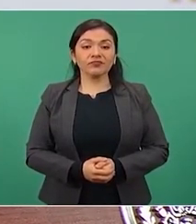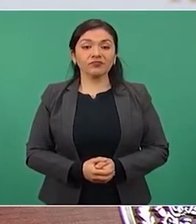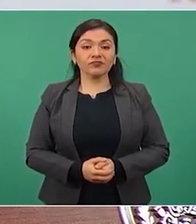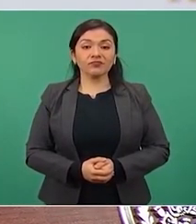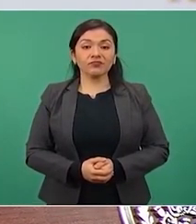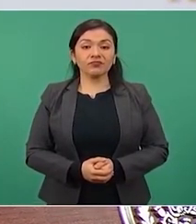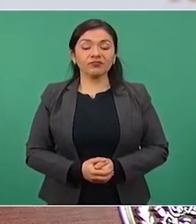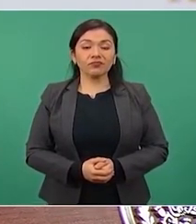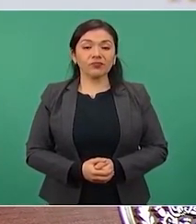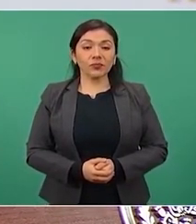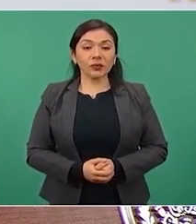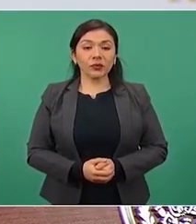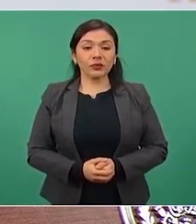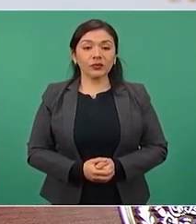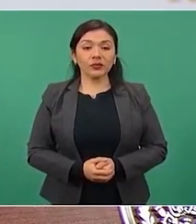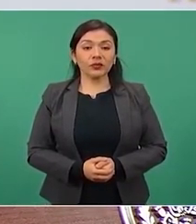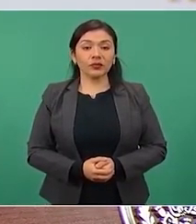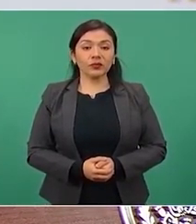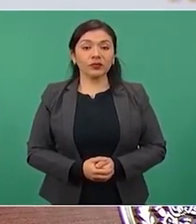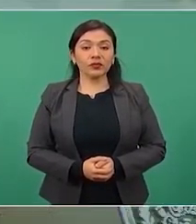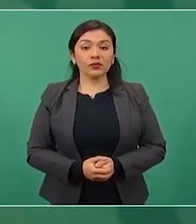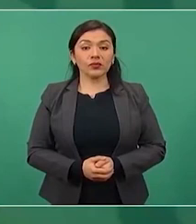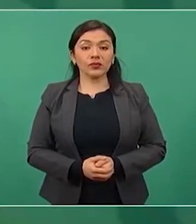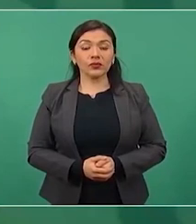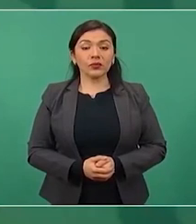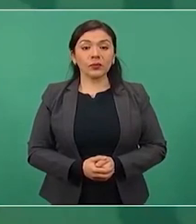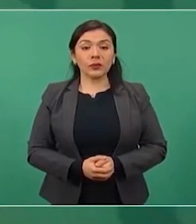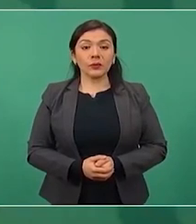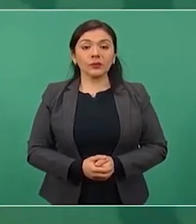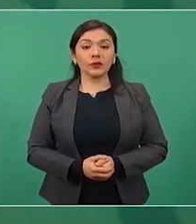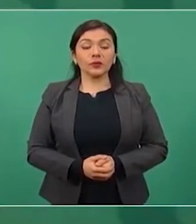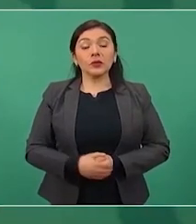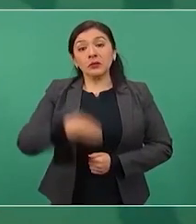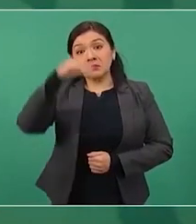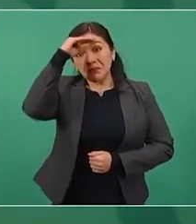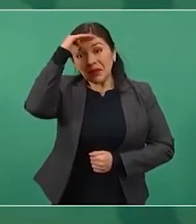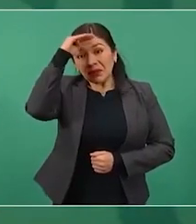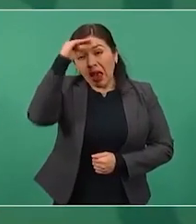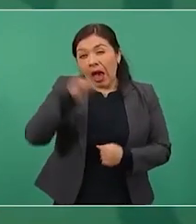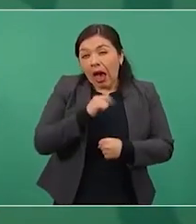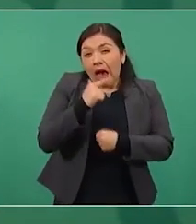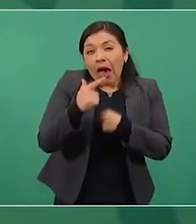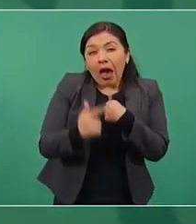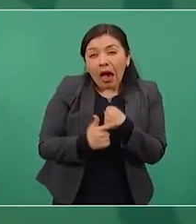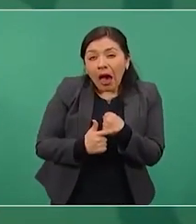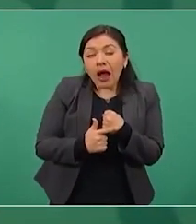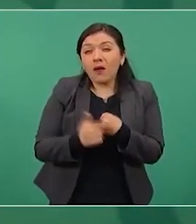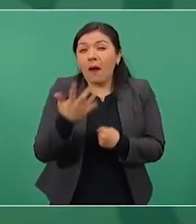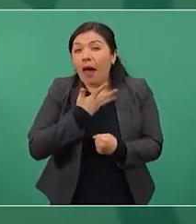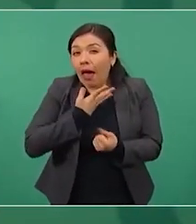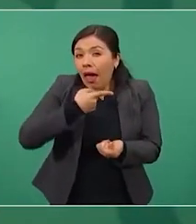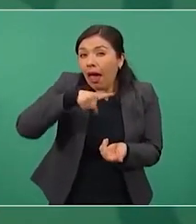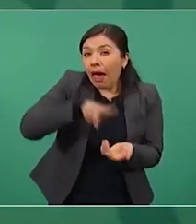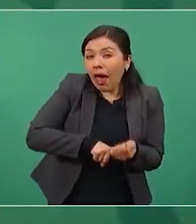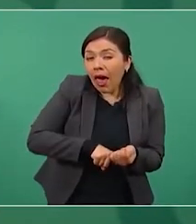No hay ningún indicio, ninguna señal